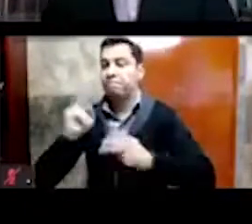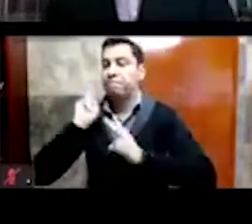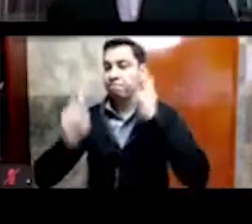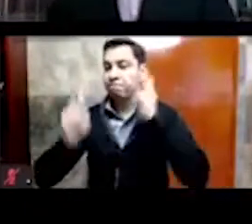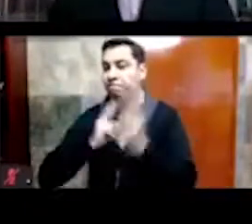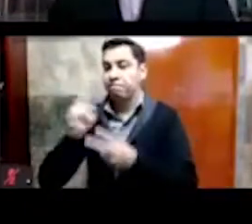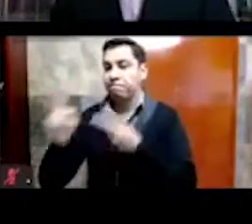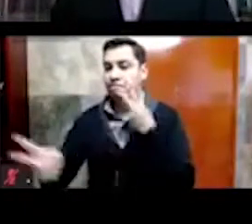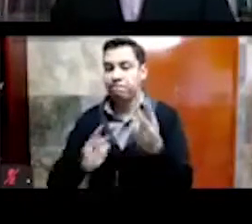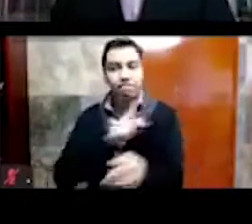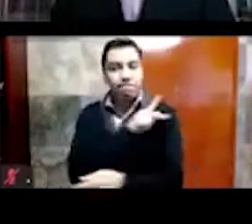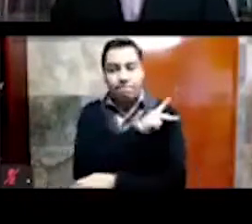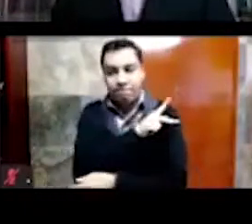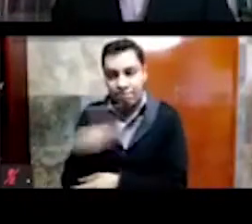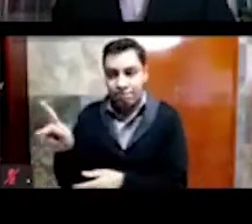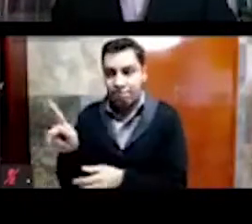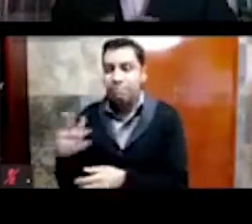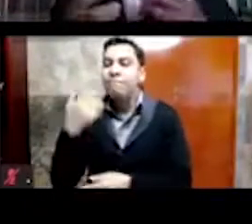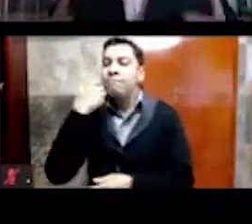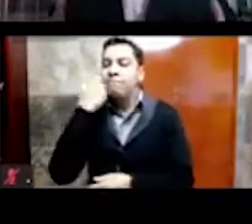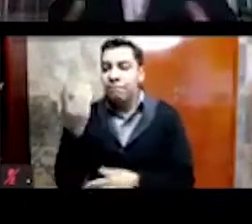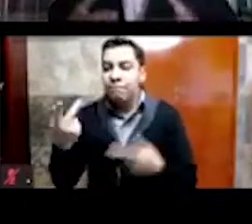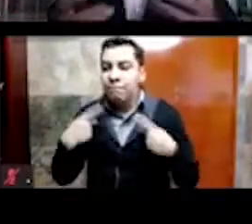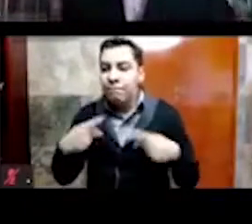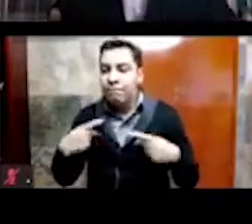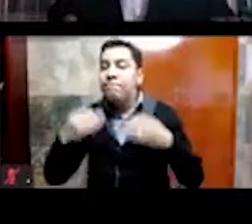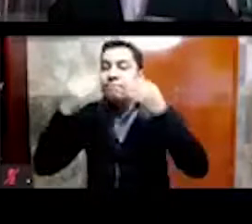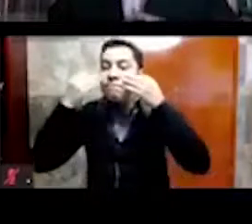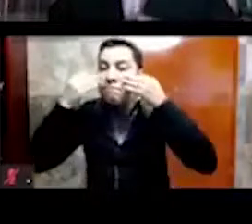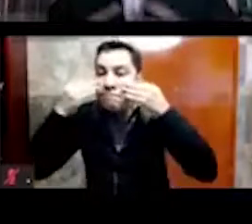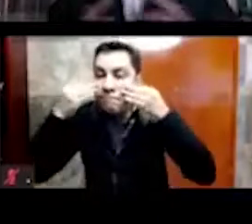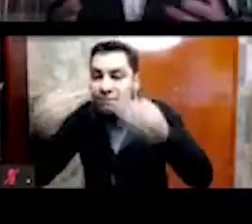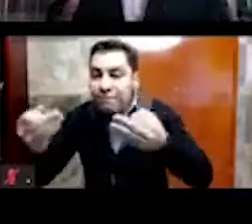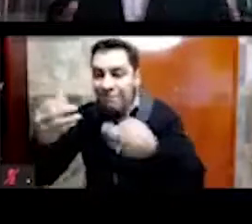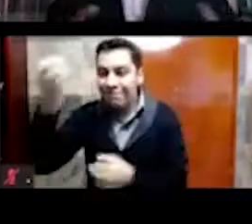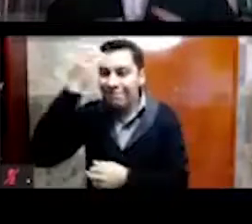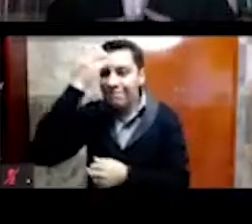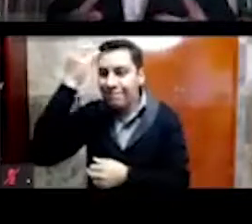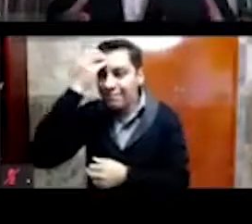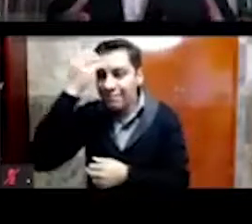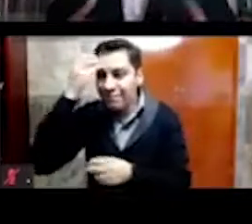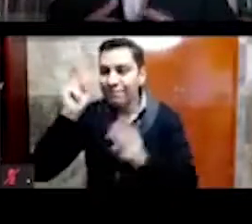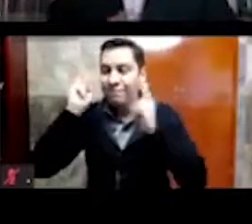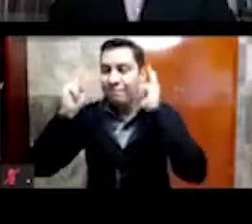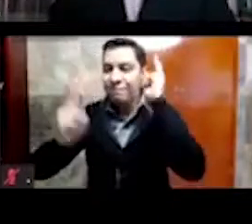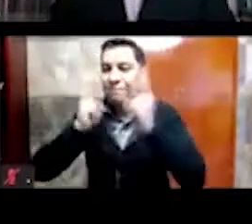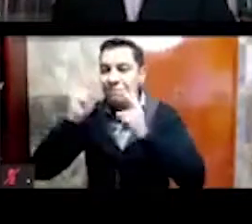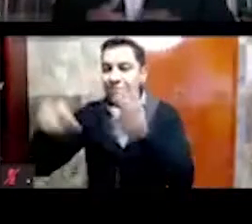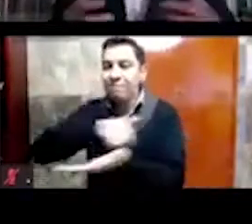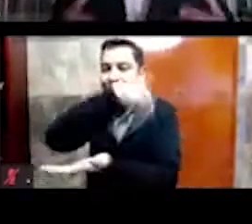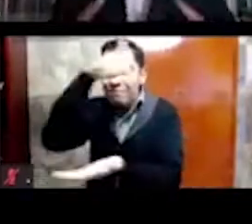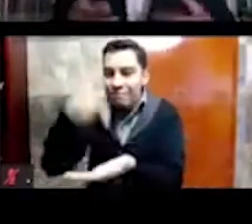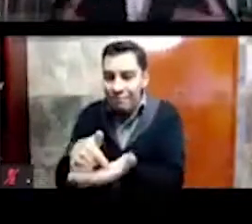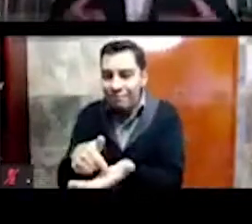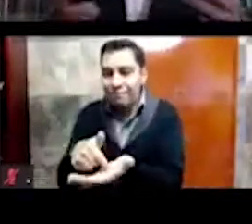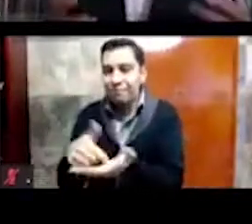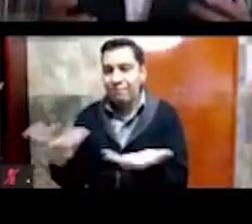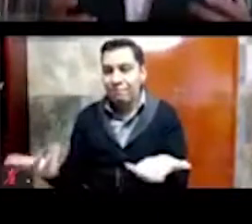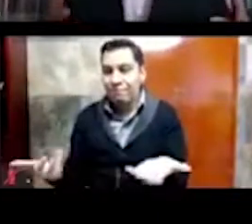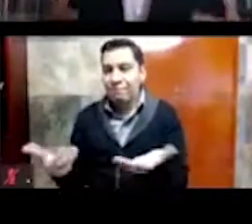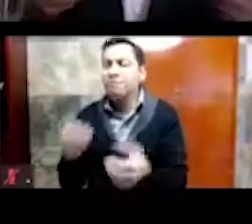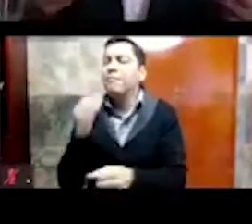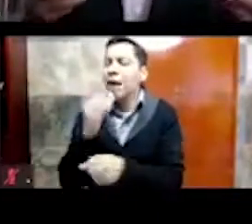queremos, que la gente se acerque, que tenga esa posibilidad de conocer estos lugares, desde luego que todavía está en